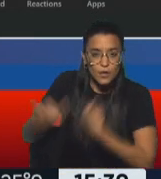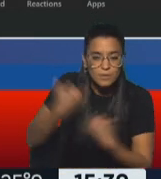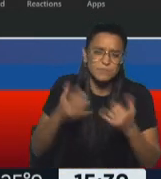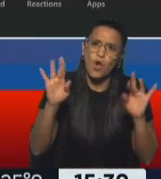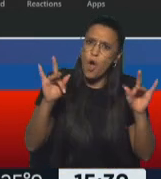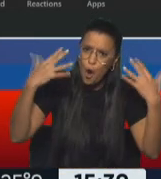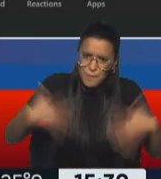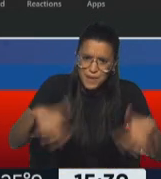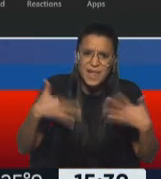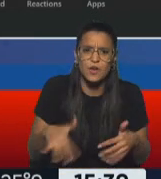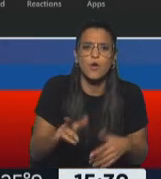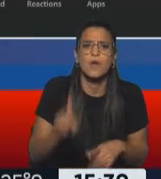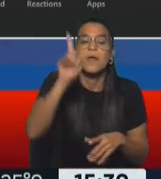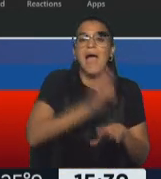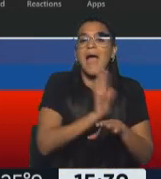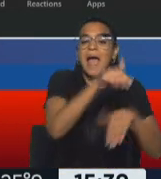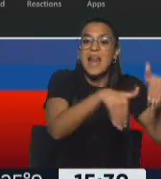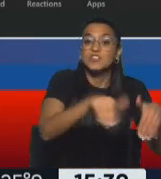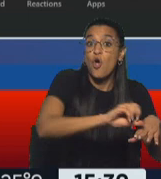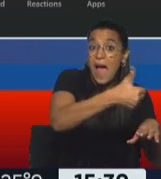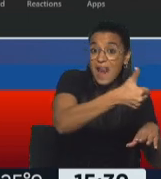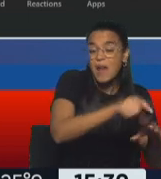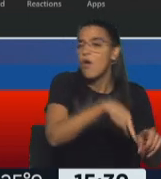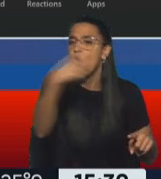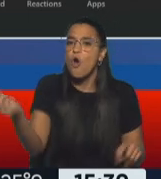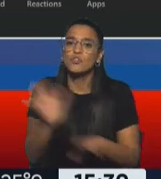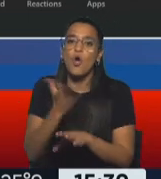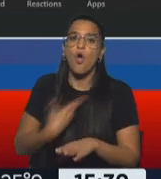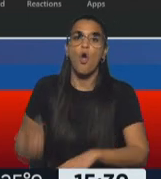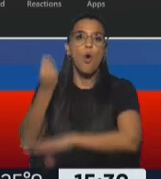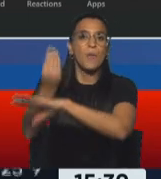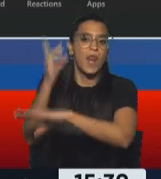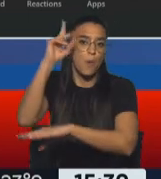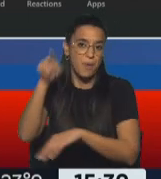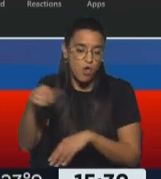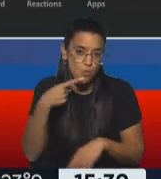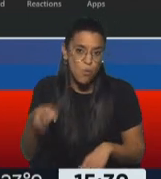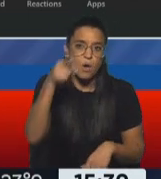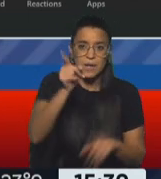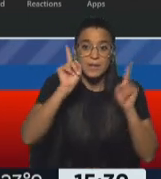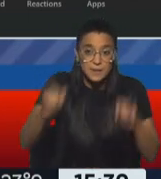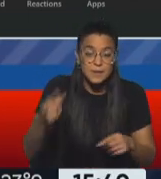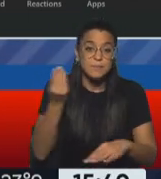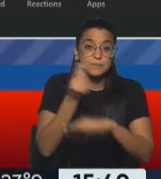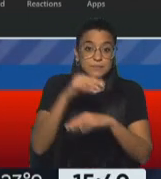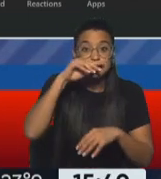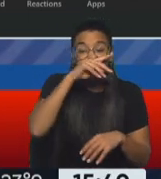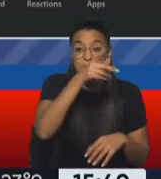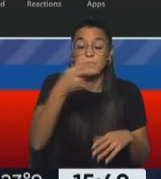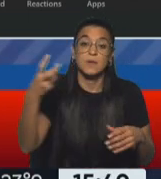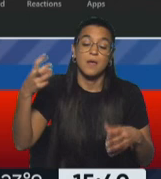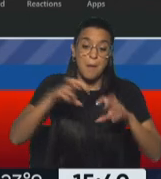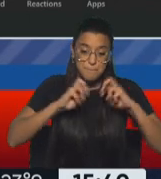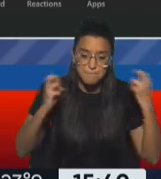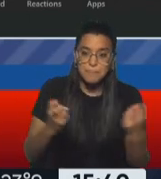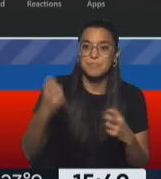complejidad también una cosa es ganar las elecciones en Perú y otra cosa después es gobernar en Perú y usted estuvo al frente también del Parlamento